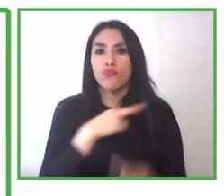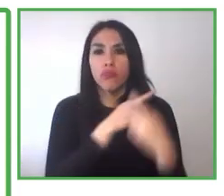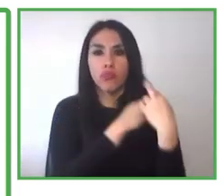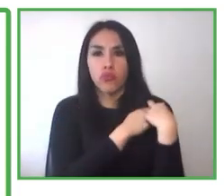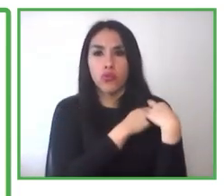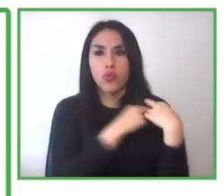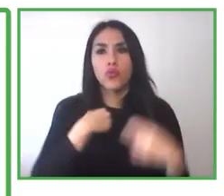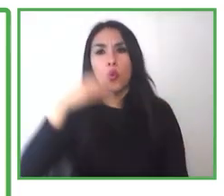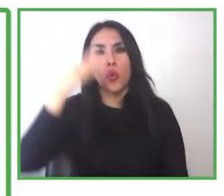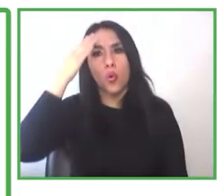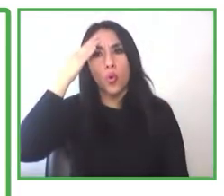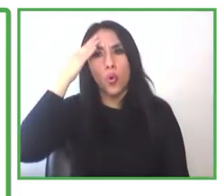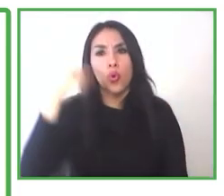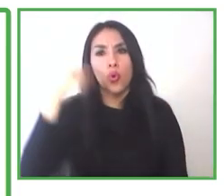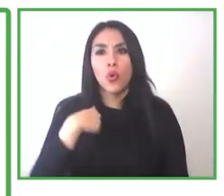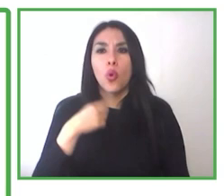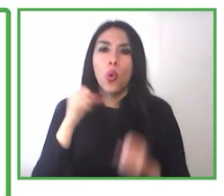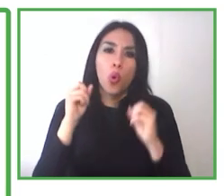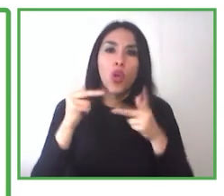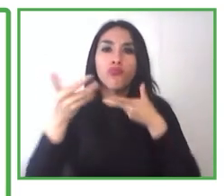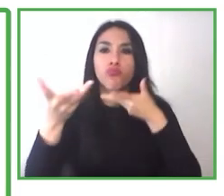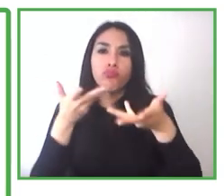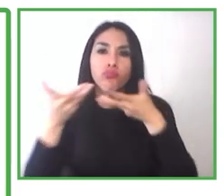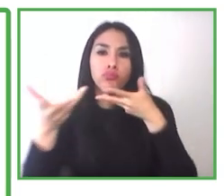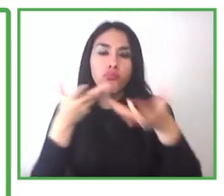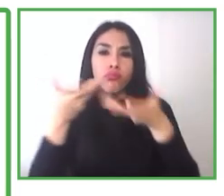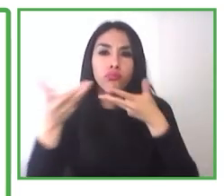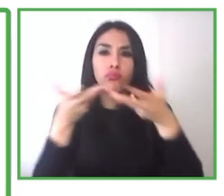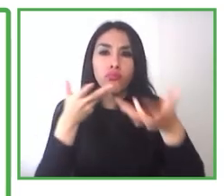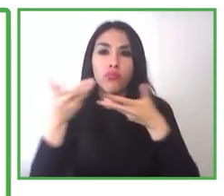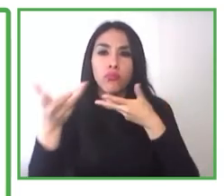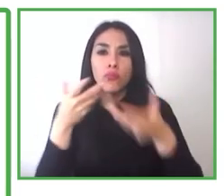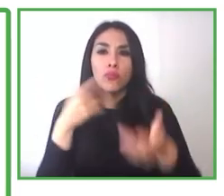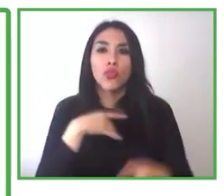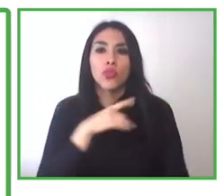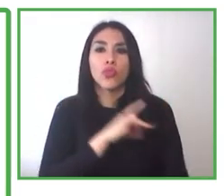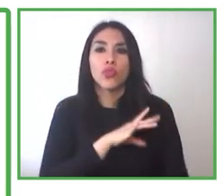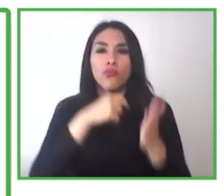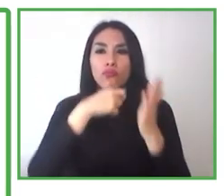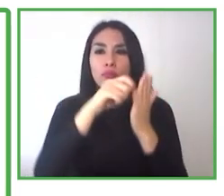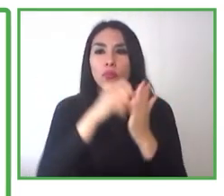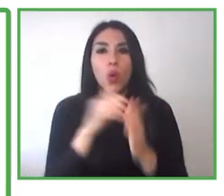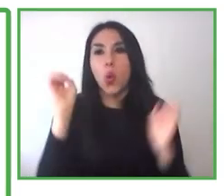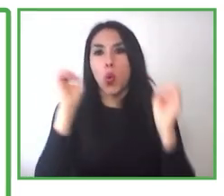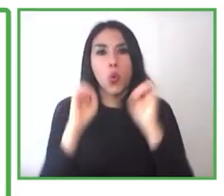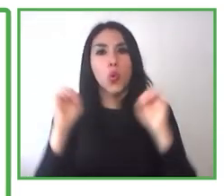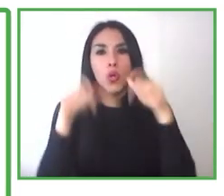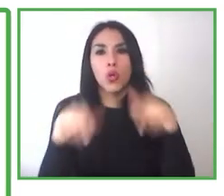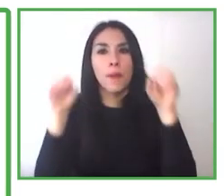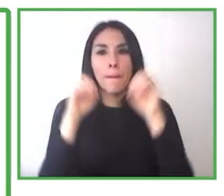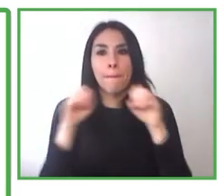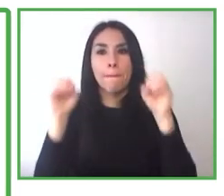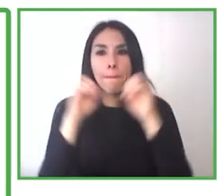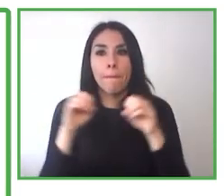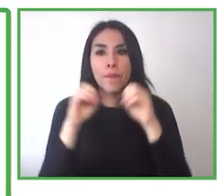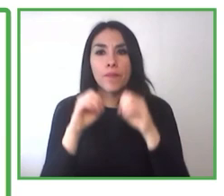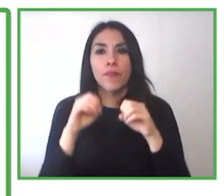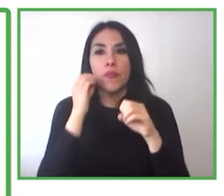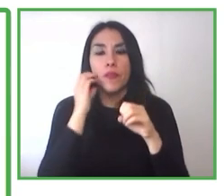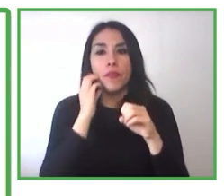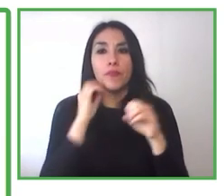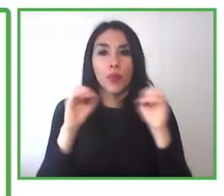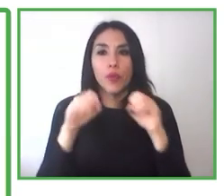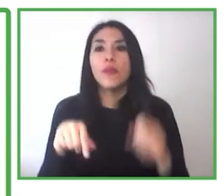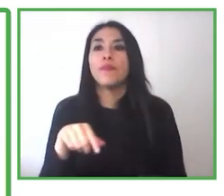restricción, no genera ningún filtro en la medida que la persona pueda solamente demostrar en